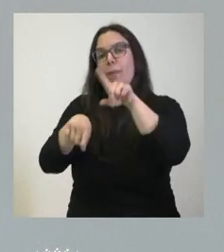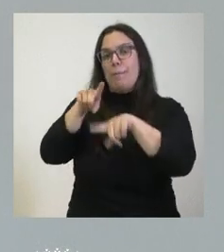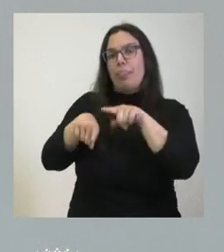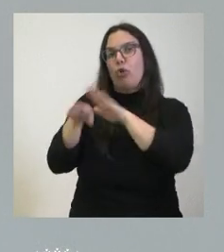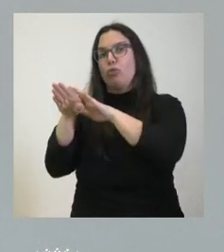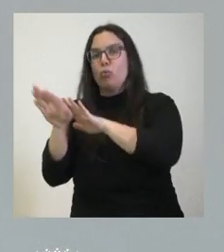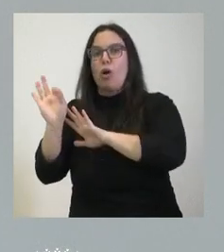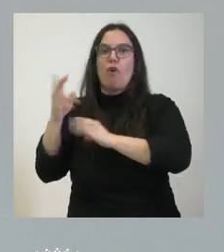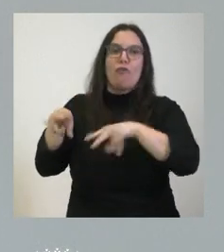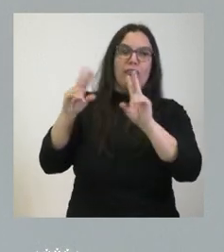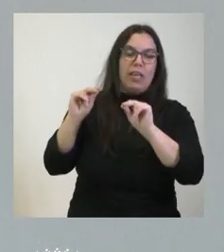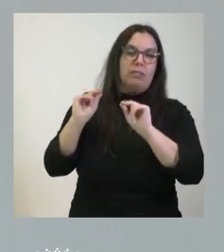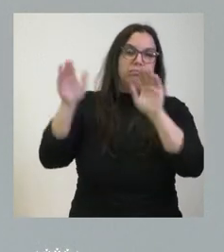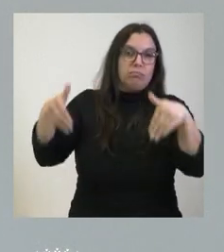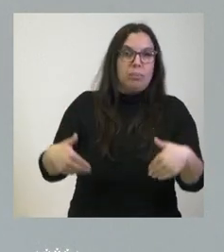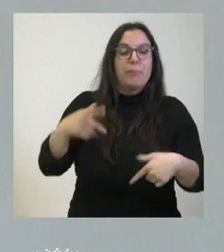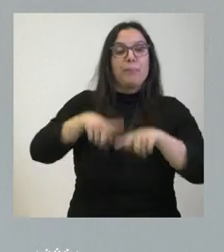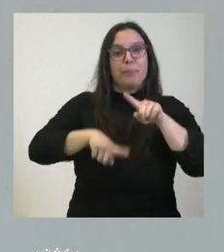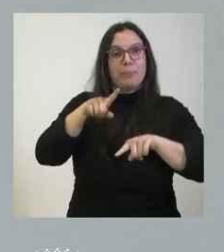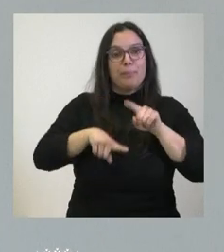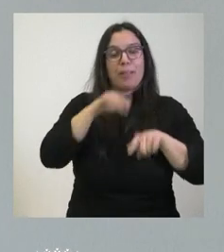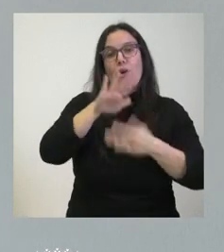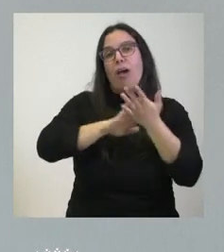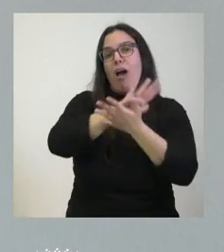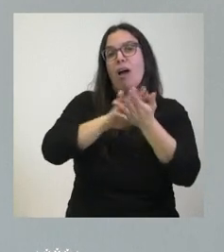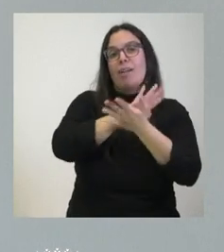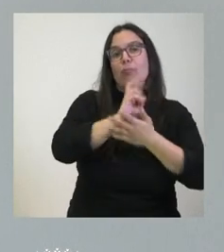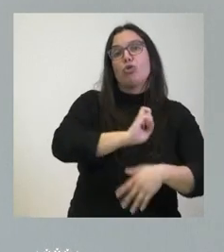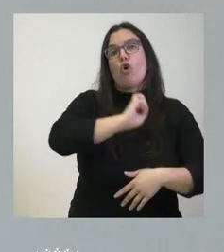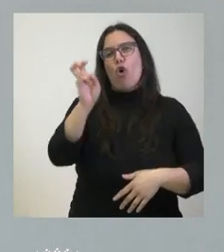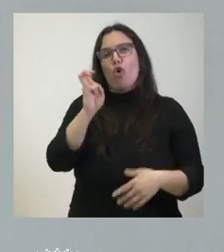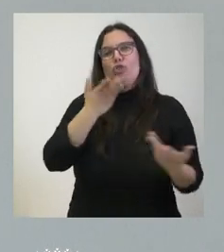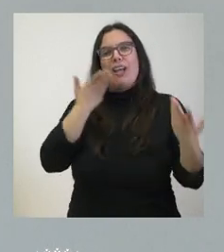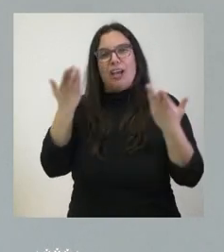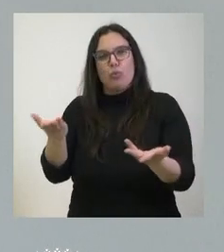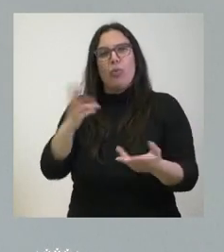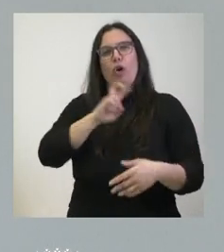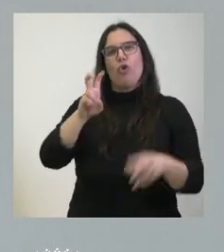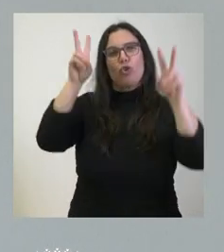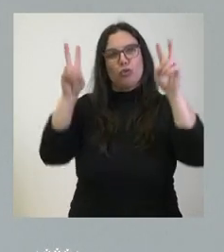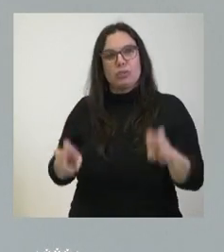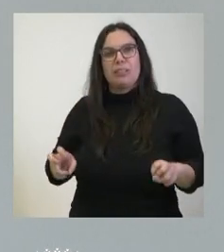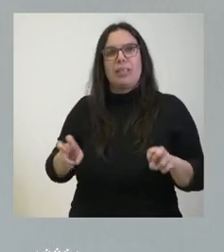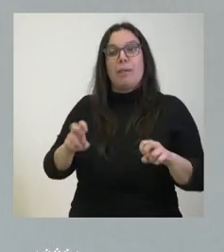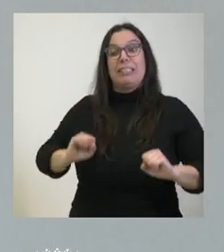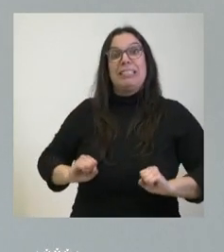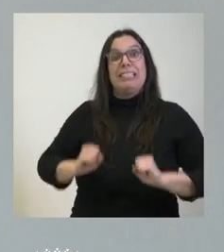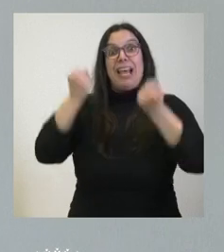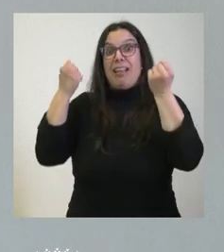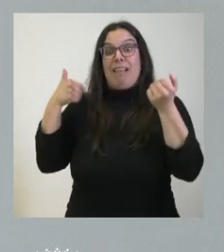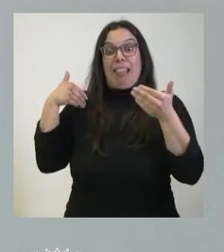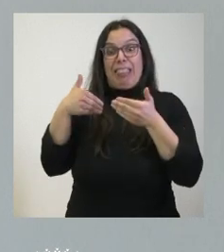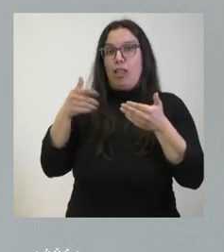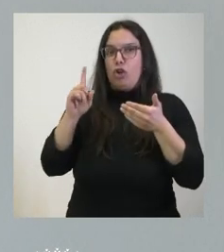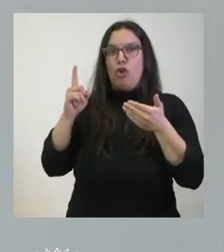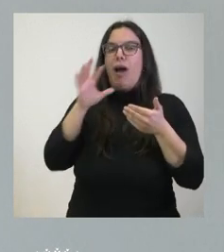desmontando y es el momento de hablar de otro tipo de cuestiones ya no tanto asociado al rescate sino la ayuda